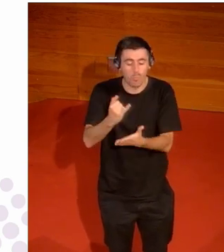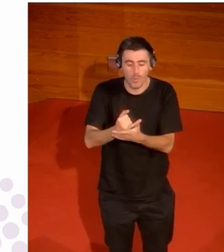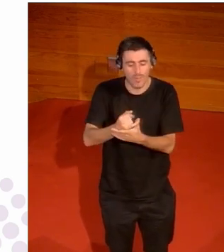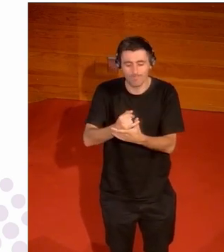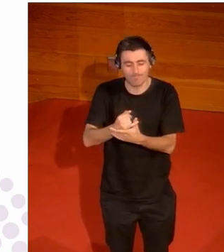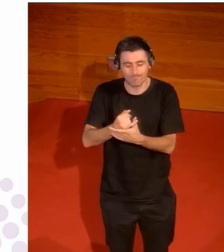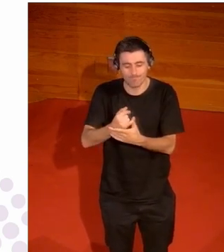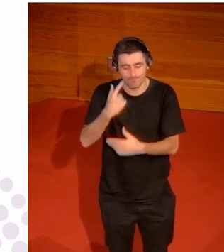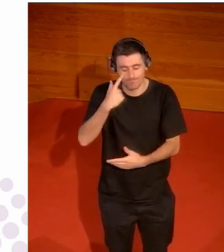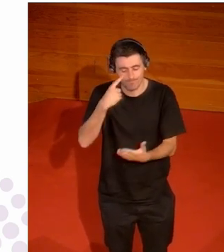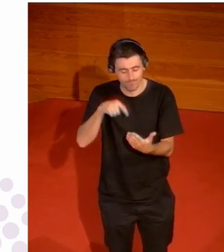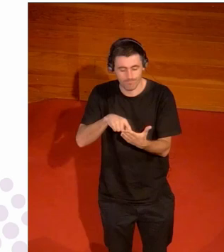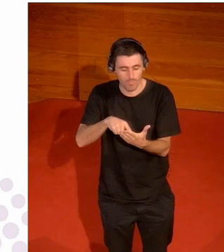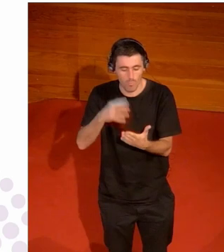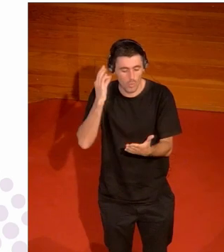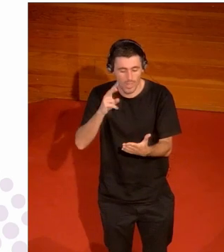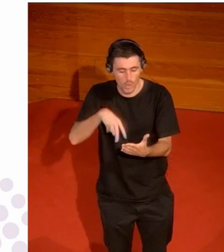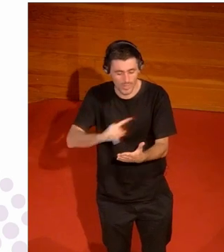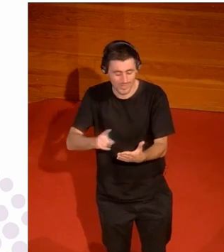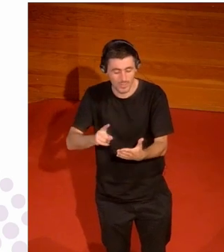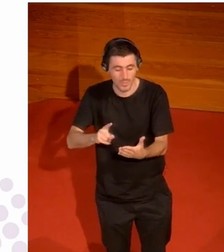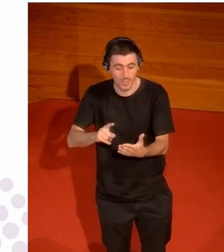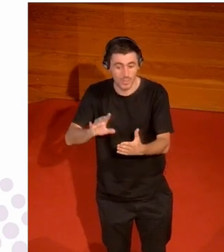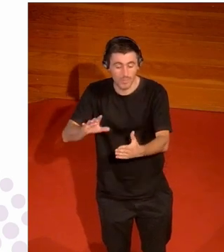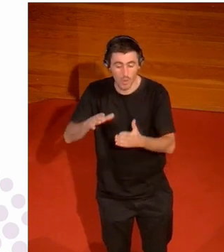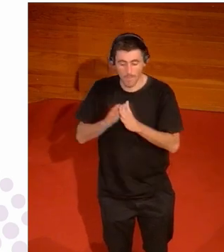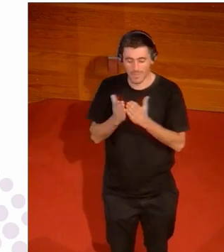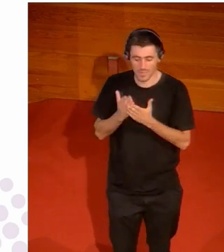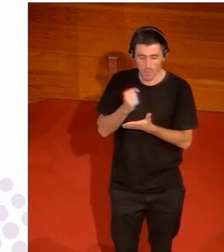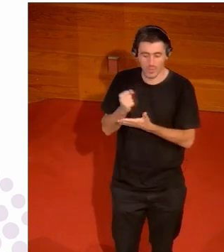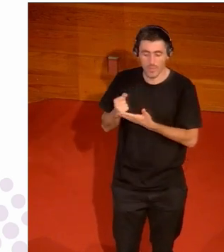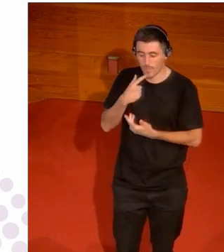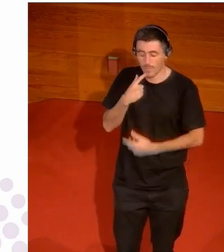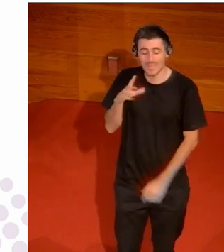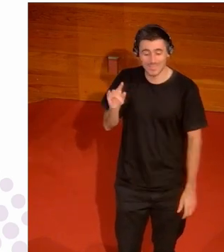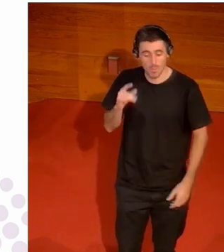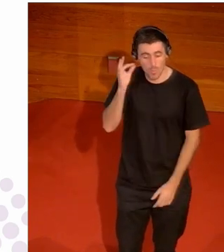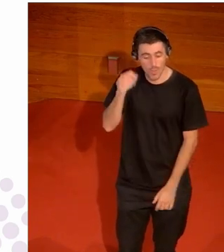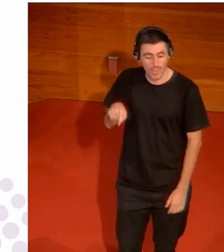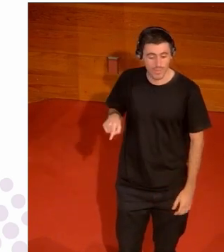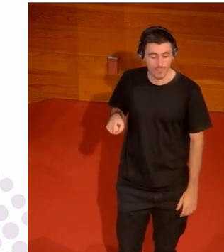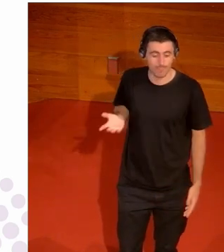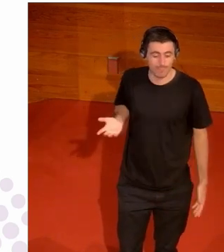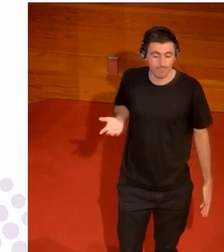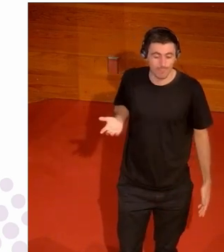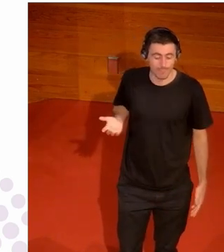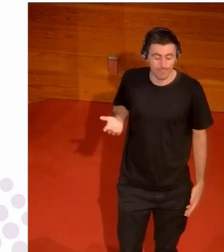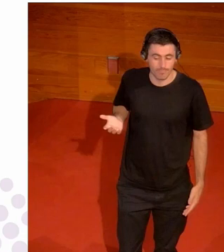y pueden participar en la competición femenina ¿y qué hacemos? o sea ¿cómo